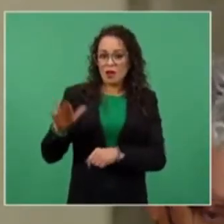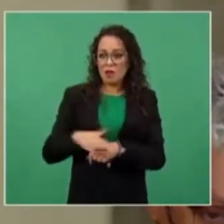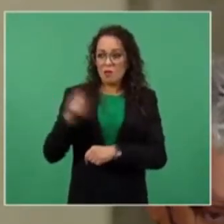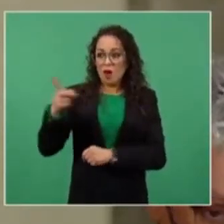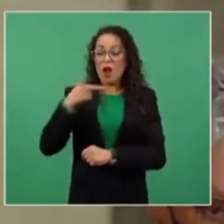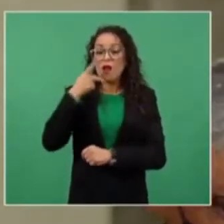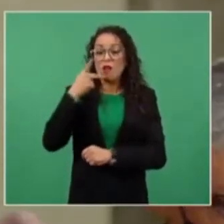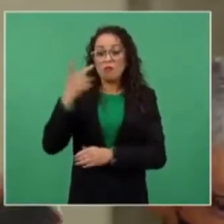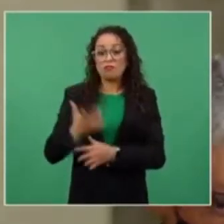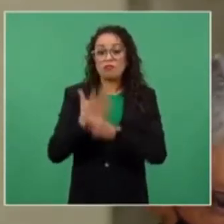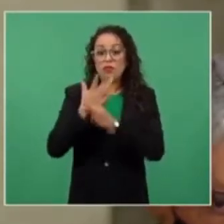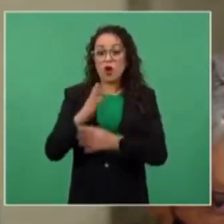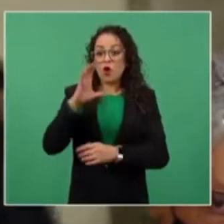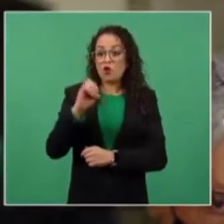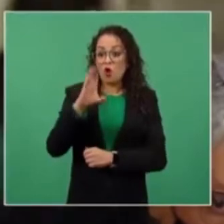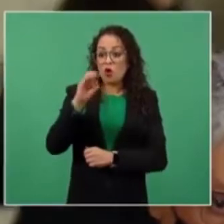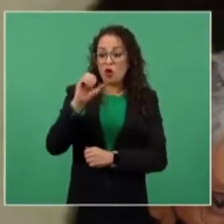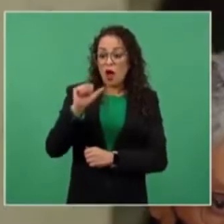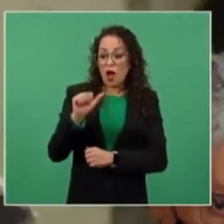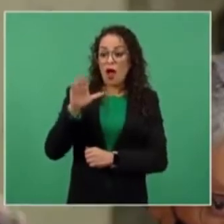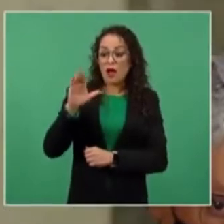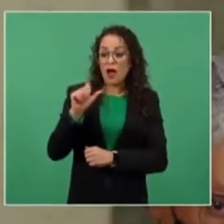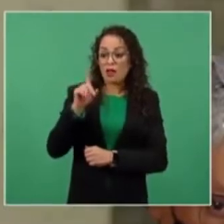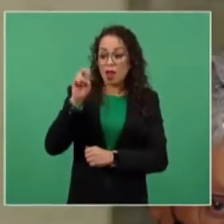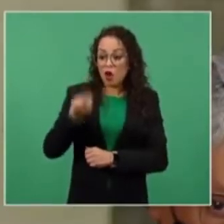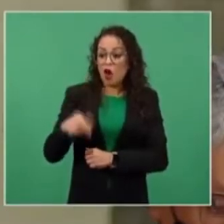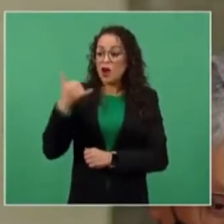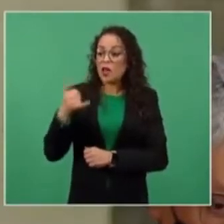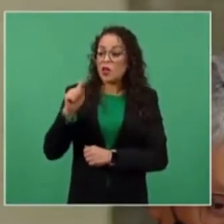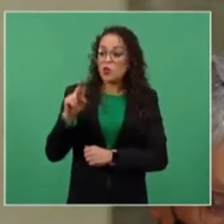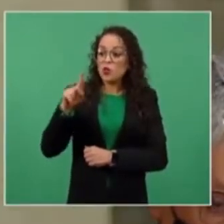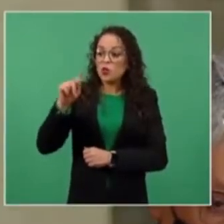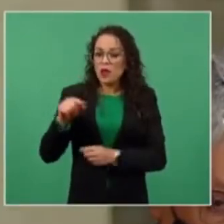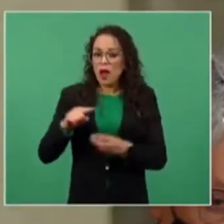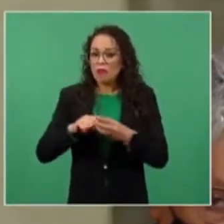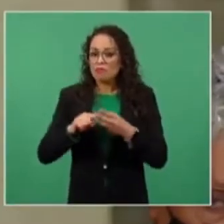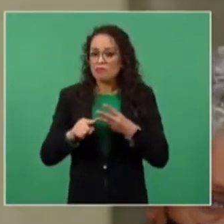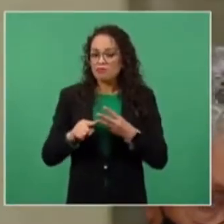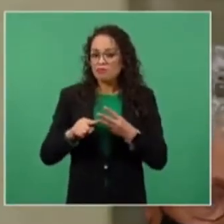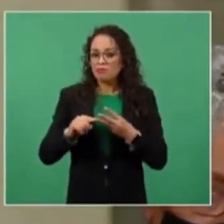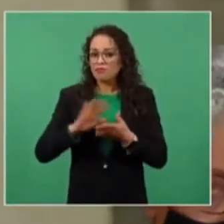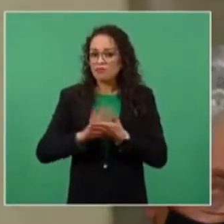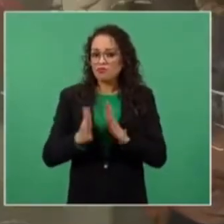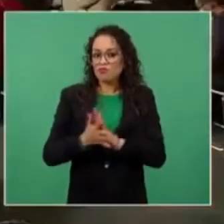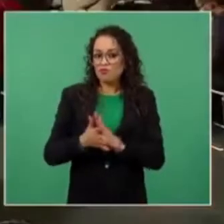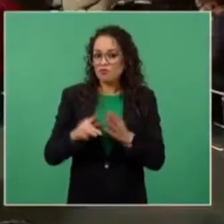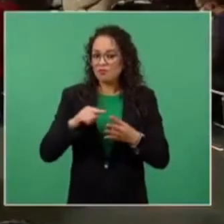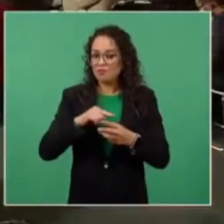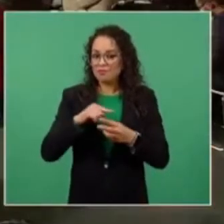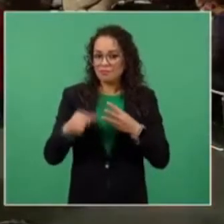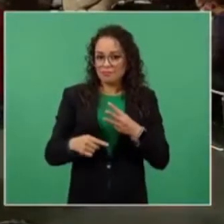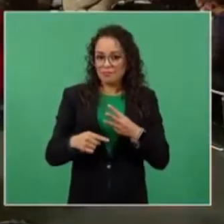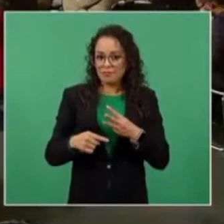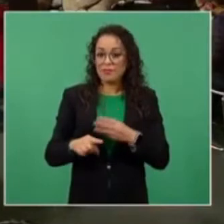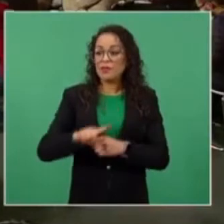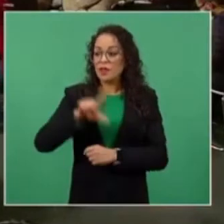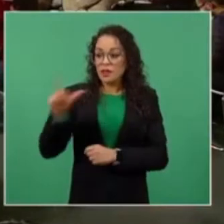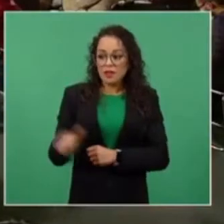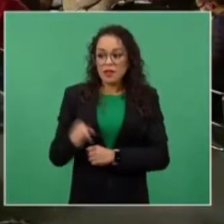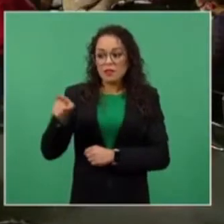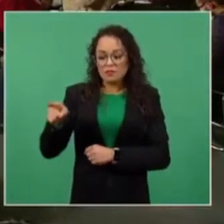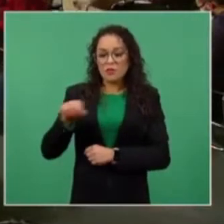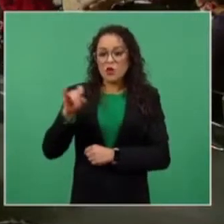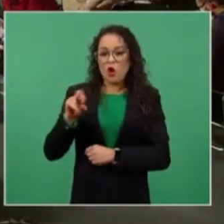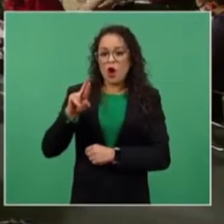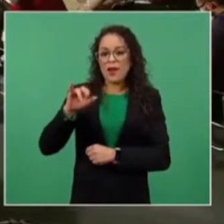entre Cocoa, Calderón y La Tuta. A él recientemente, Jorge Ruiz le retiró el mecanismo de protección, sabiendo